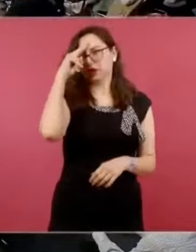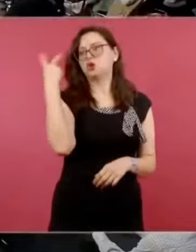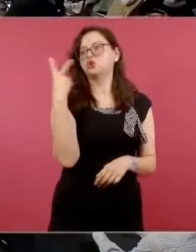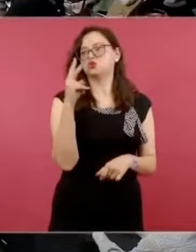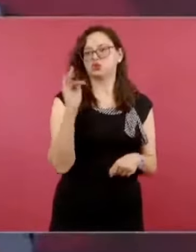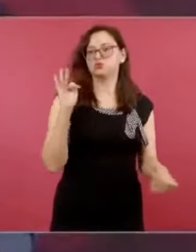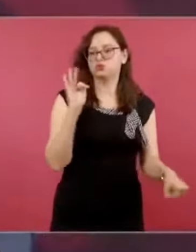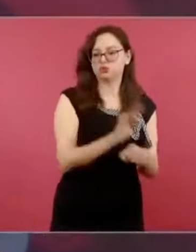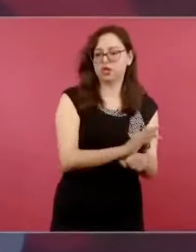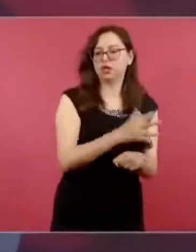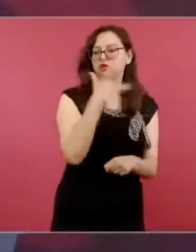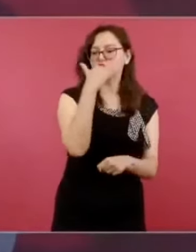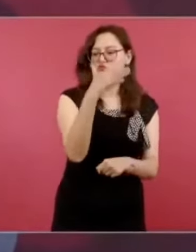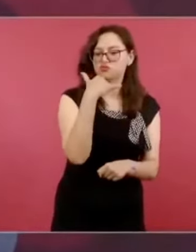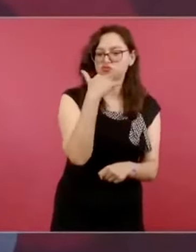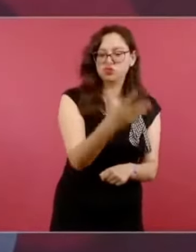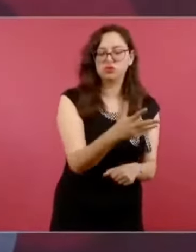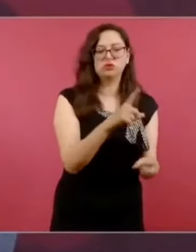a favor de la corrupción.